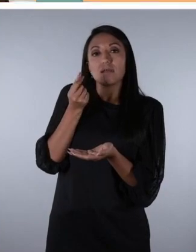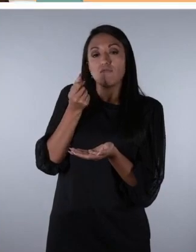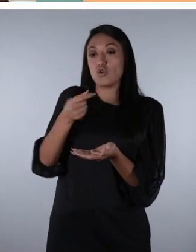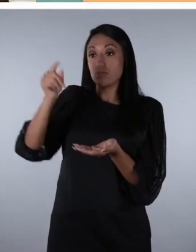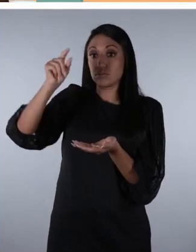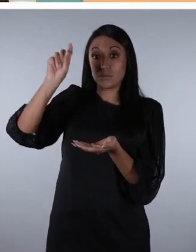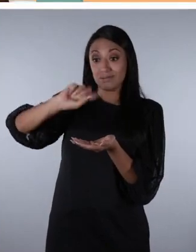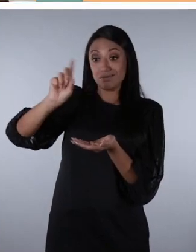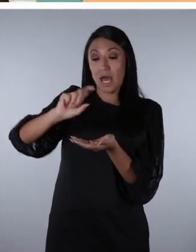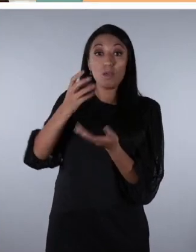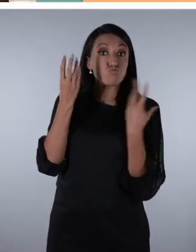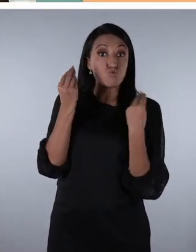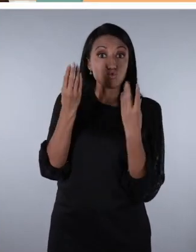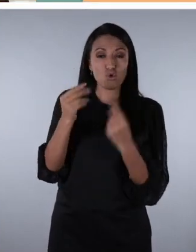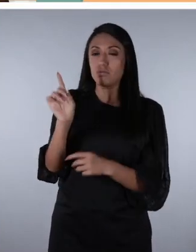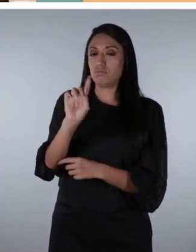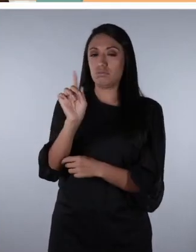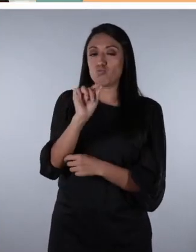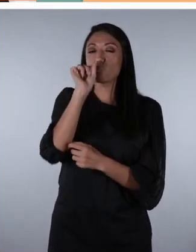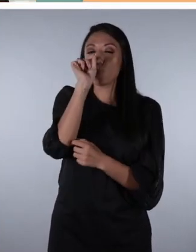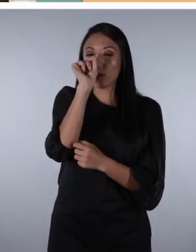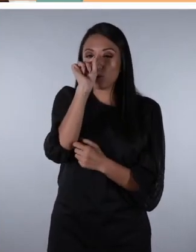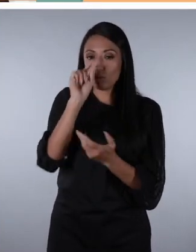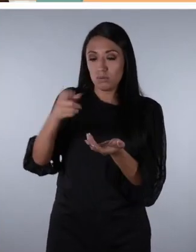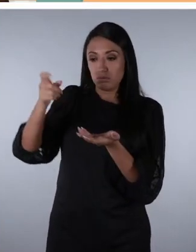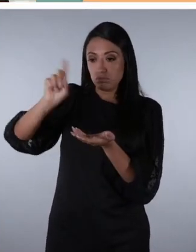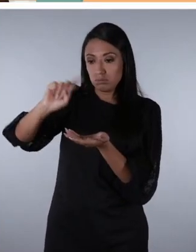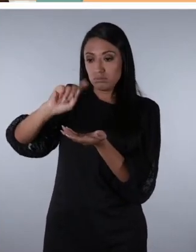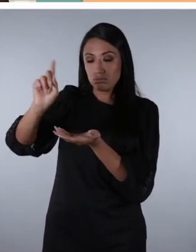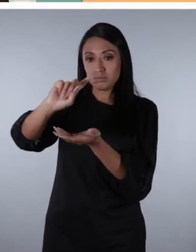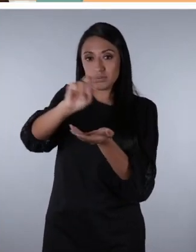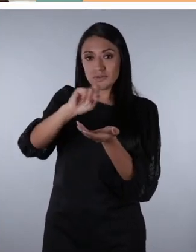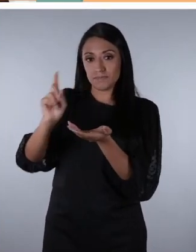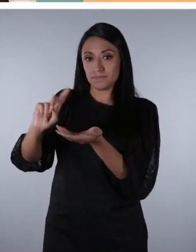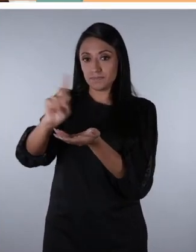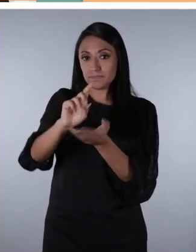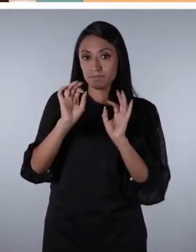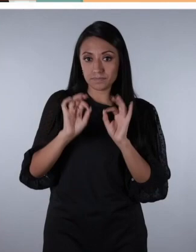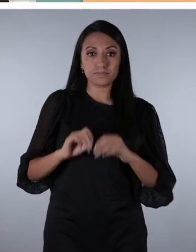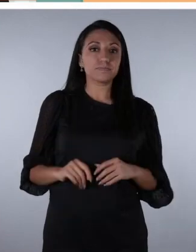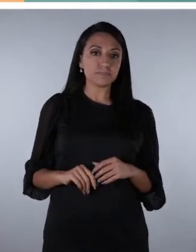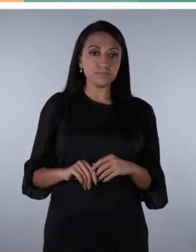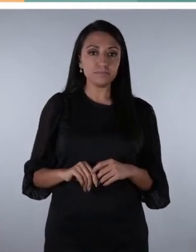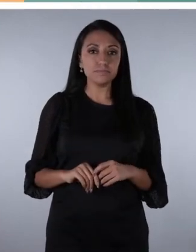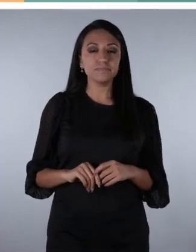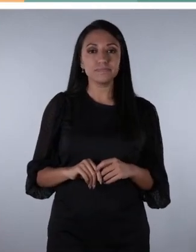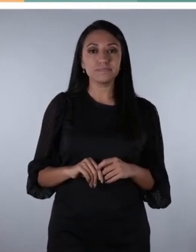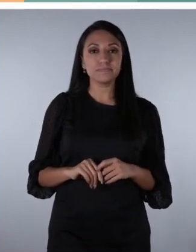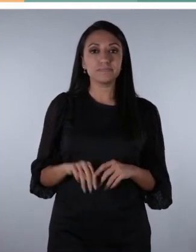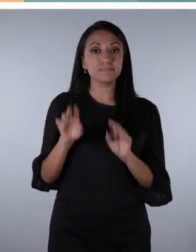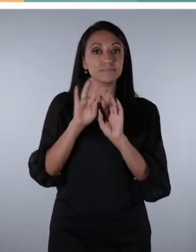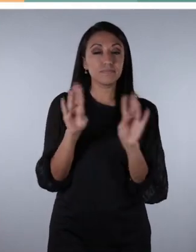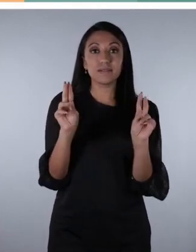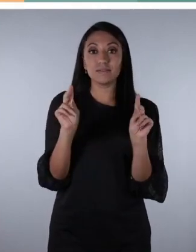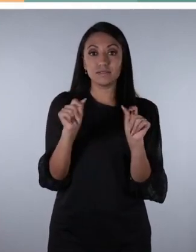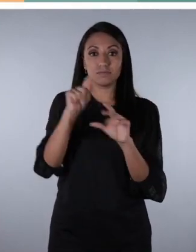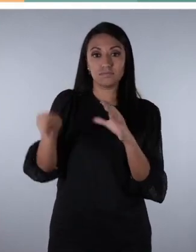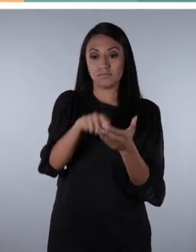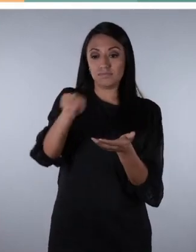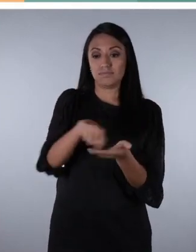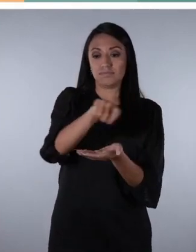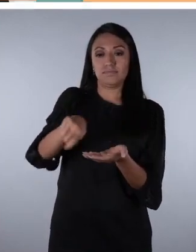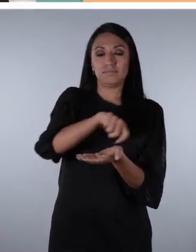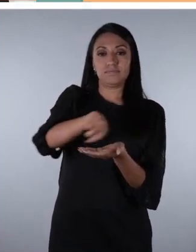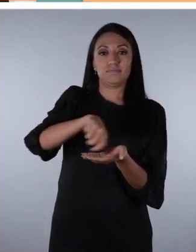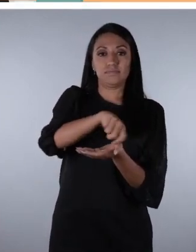de salud no es bueno consumir demasiada sal. Y además tiende a opacar el sabor de los demás ingredientes. Ya está listo. Le